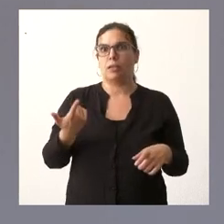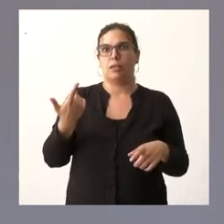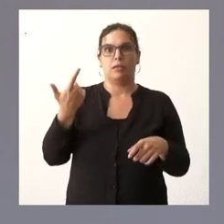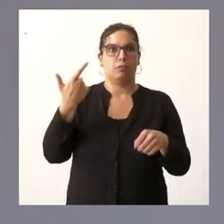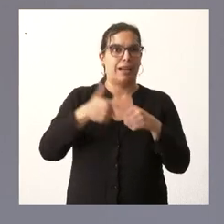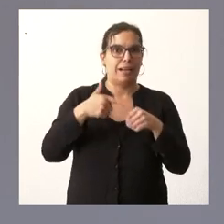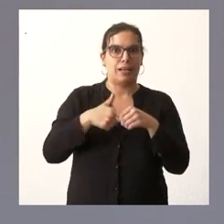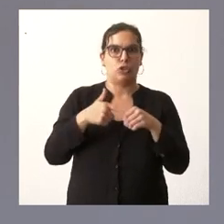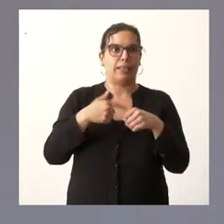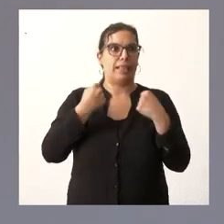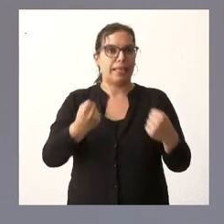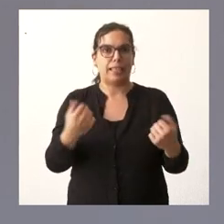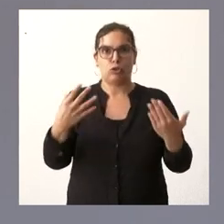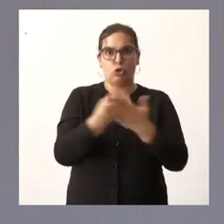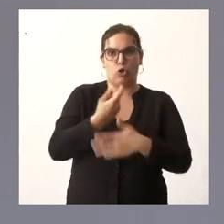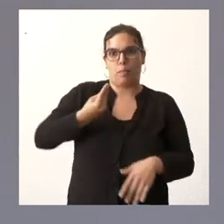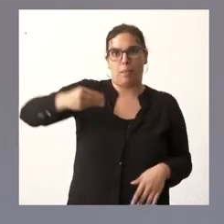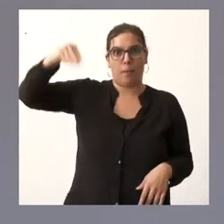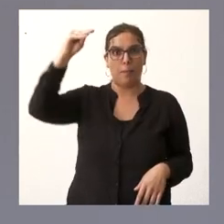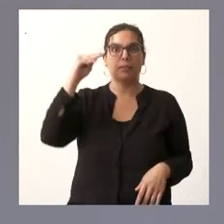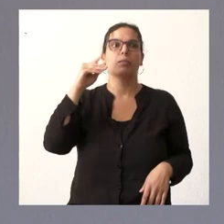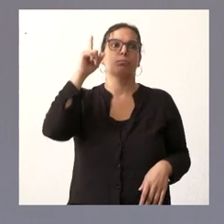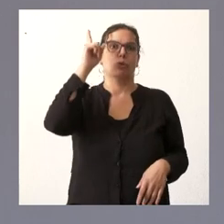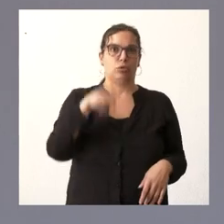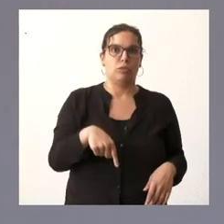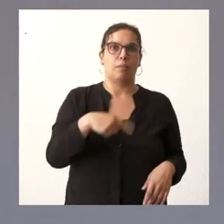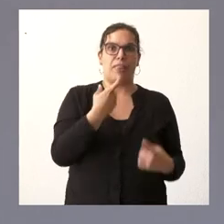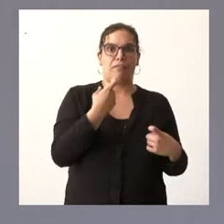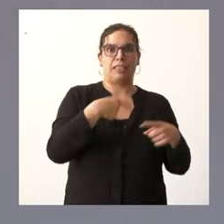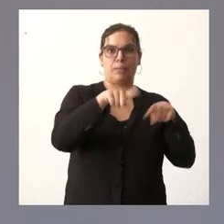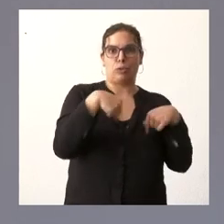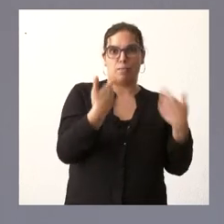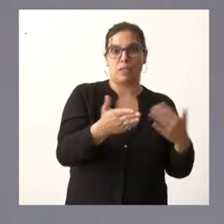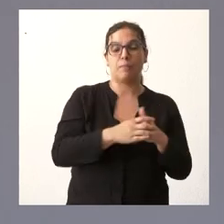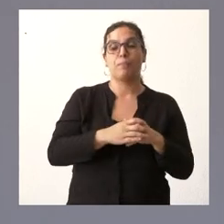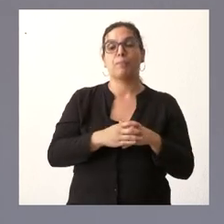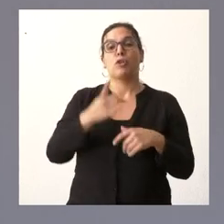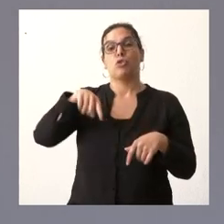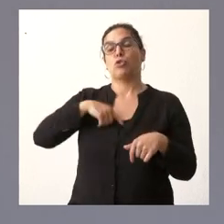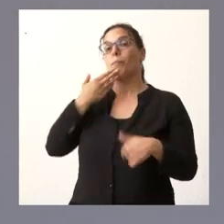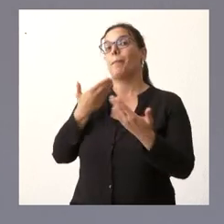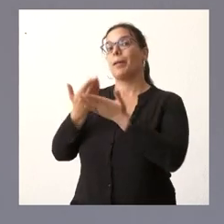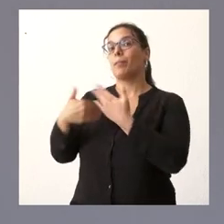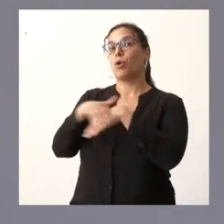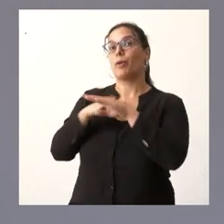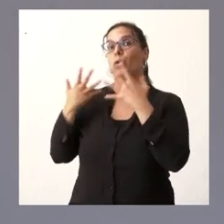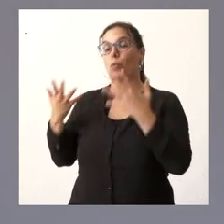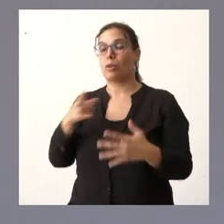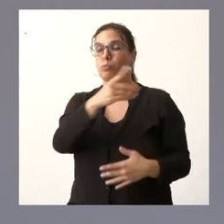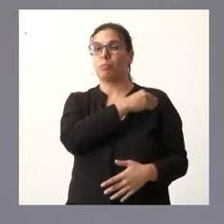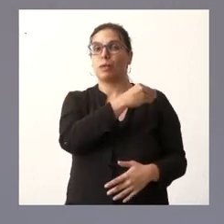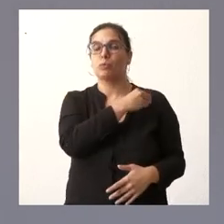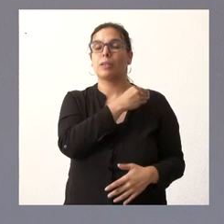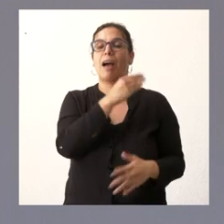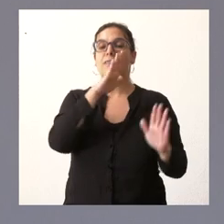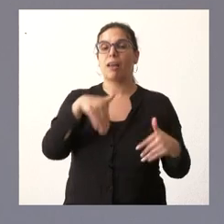del coste de la energía sino también extendiendo ese transporte en el caso de la demanda que le hacemos al gobierno me plantea usted si que